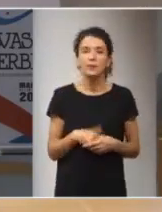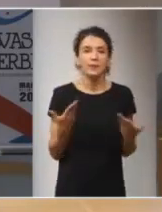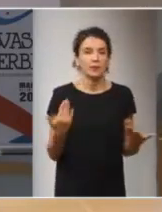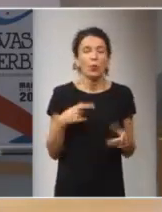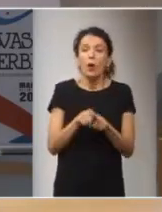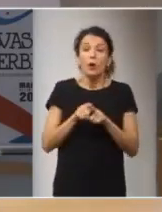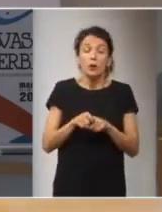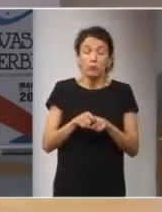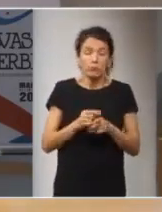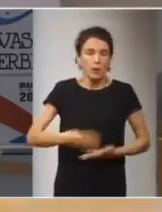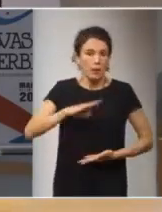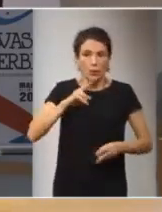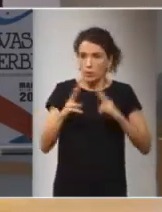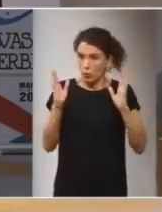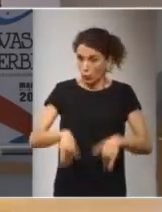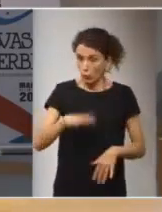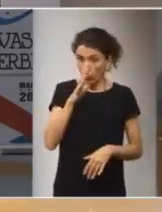capacidad de respuesta porque